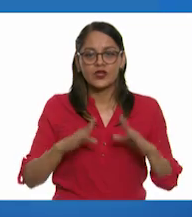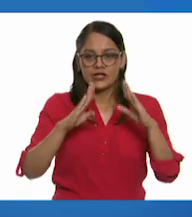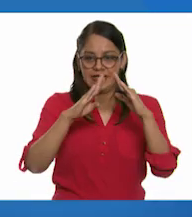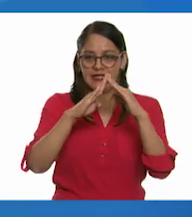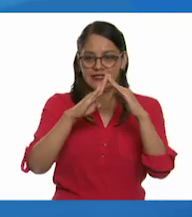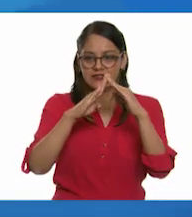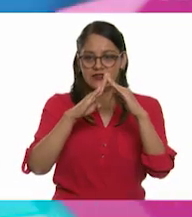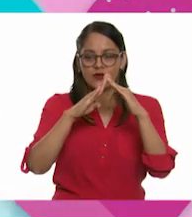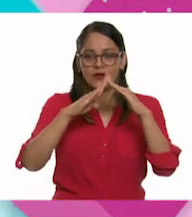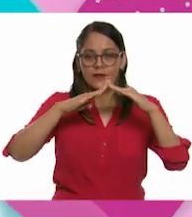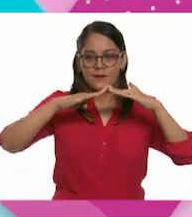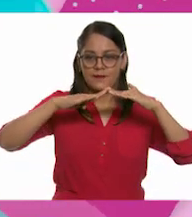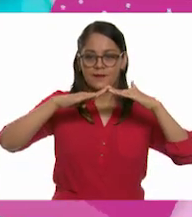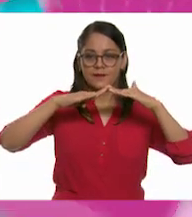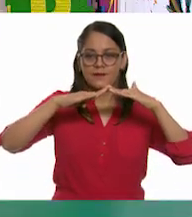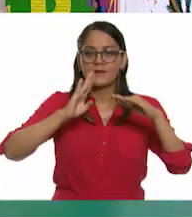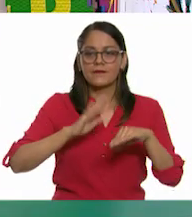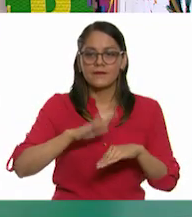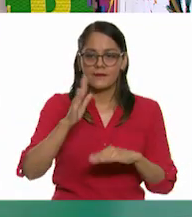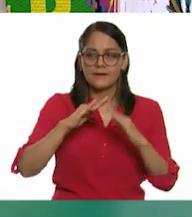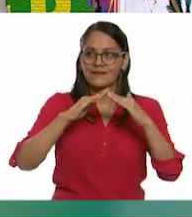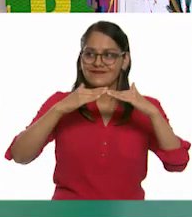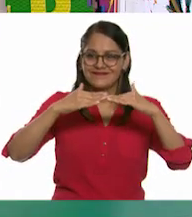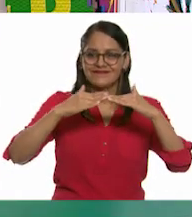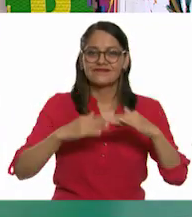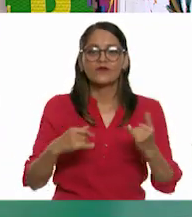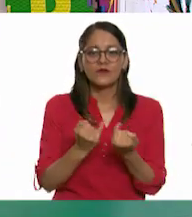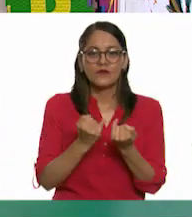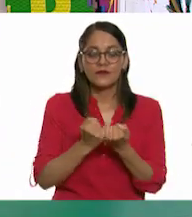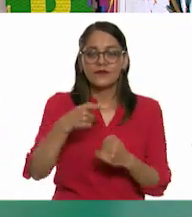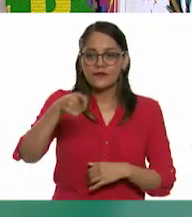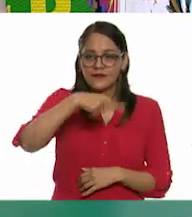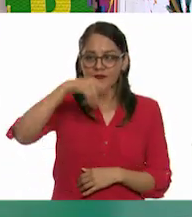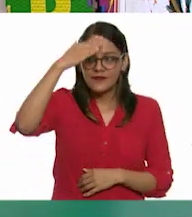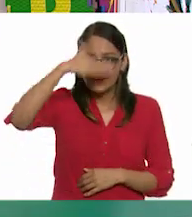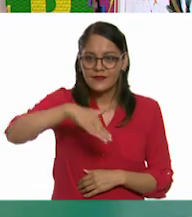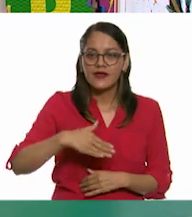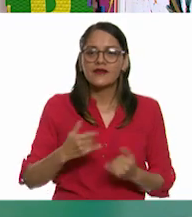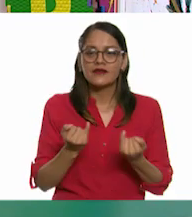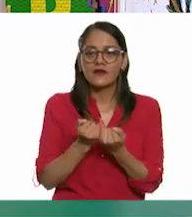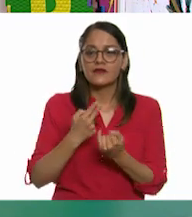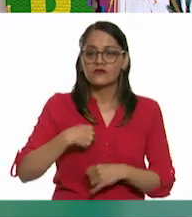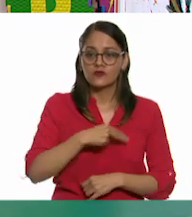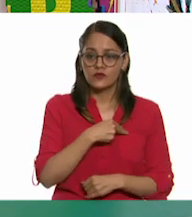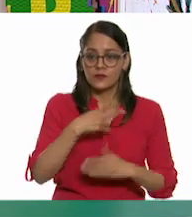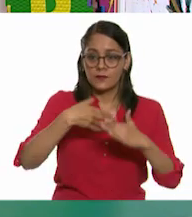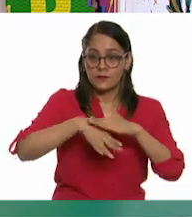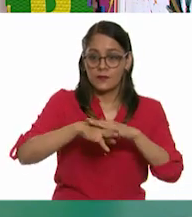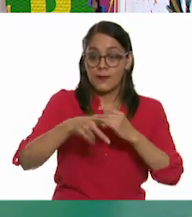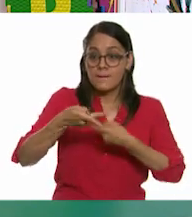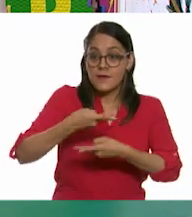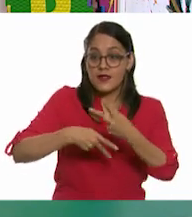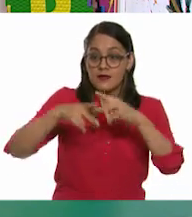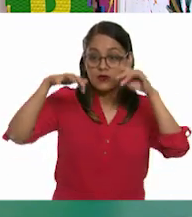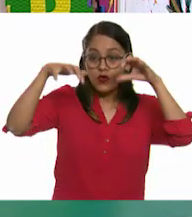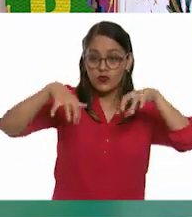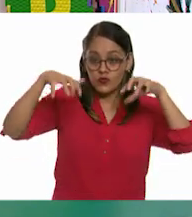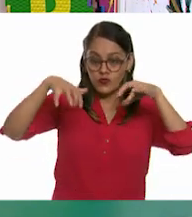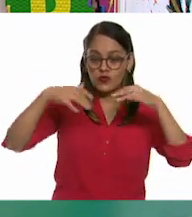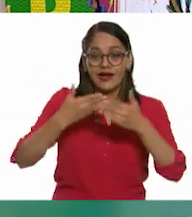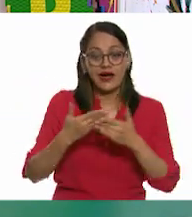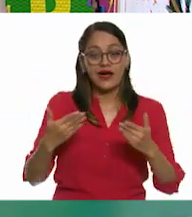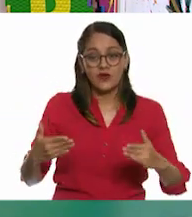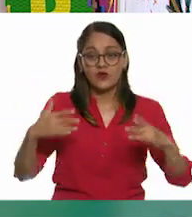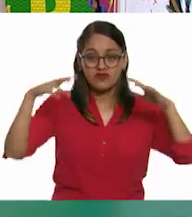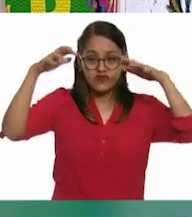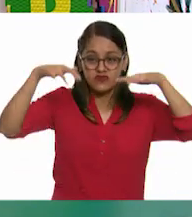poquito más salido. ¿Y sabes por qué? Porque como ahora que estamos entrando a la temporada de lluvias, pues entonces el agua ya